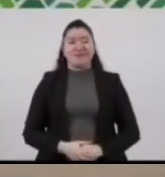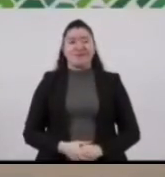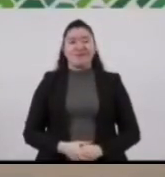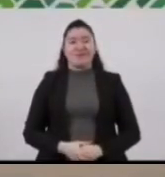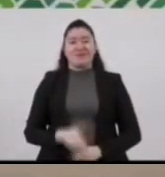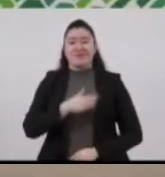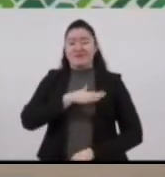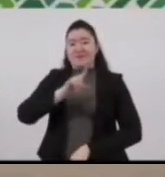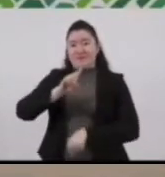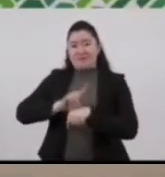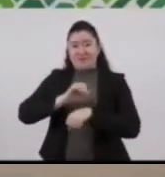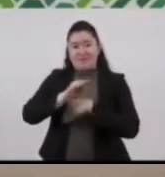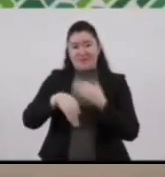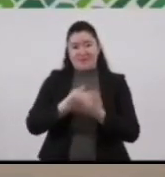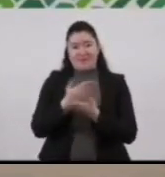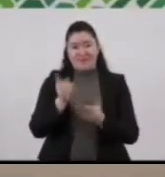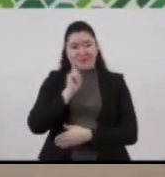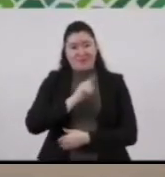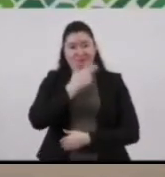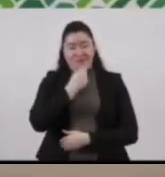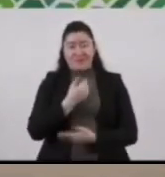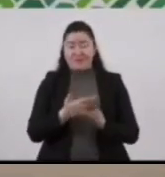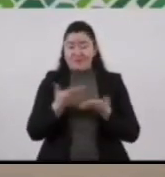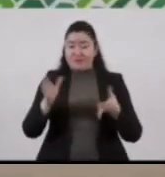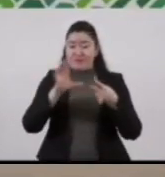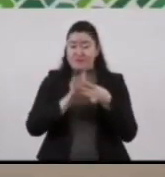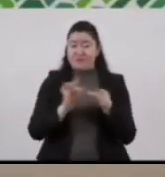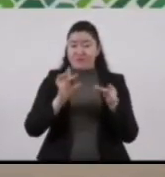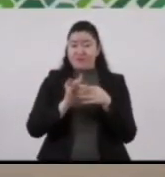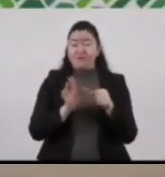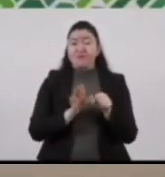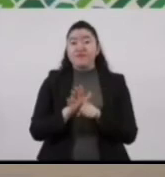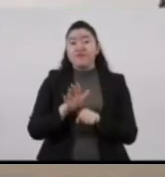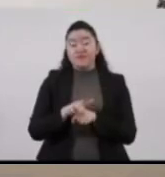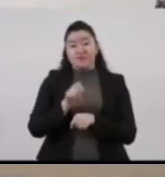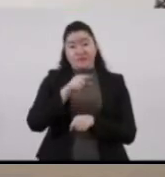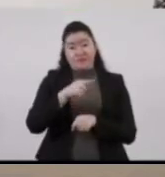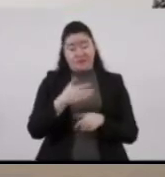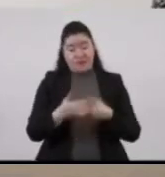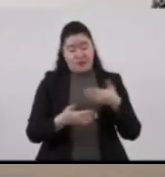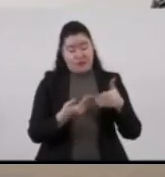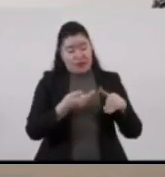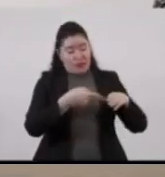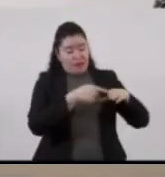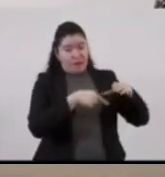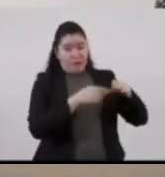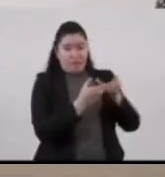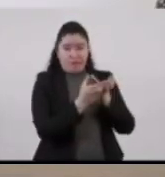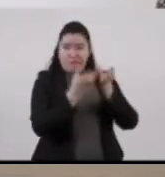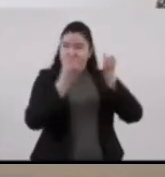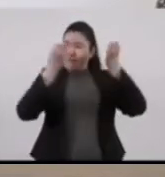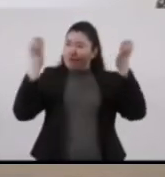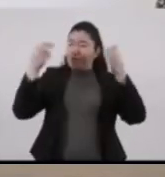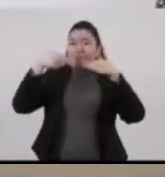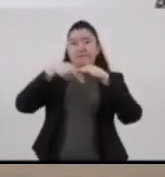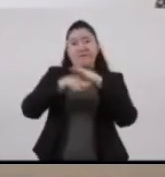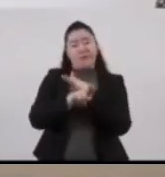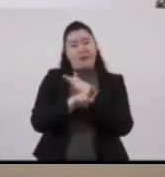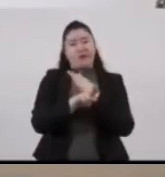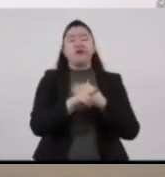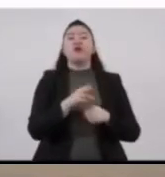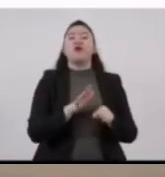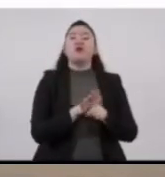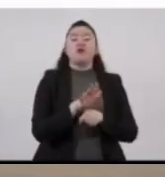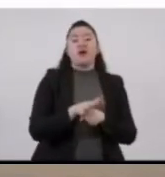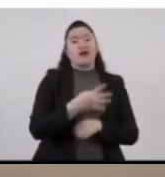Buenos días a todas y a todos. continuación, informo los avances en la dictaminación estructural de los tramos elevados, línea 4, línea